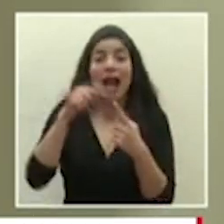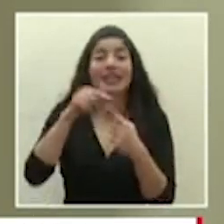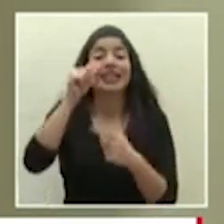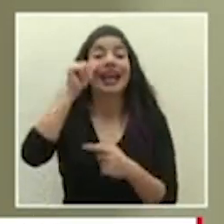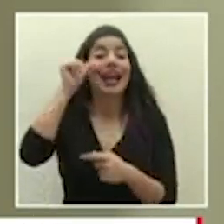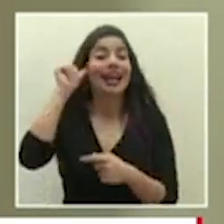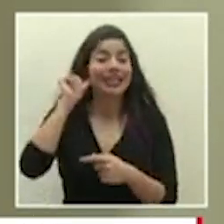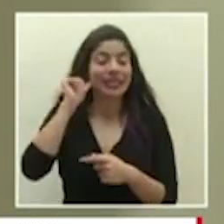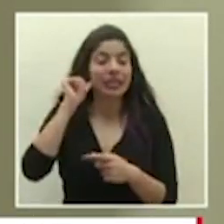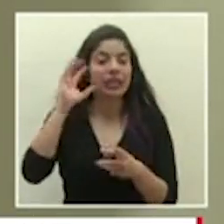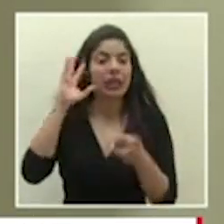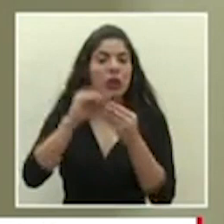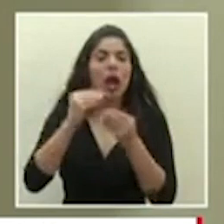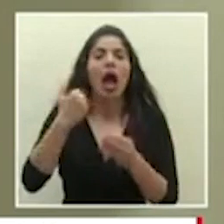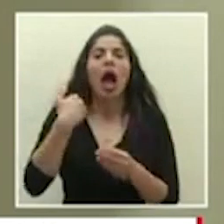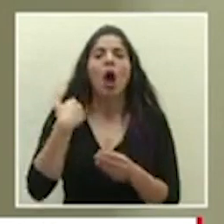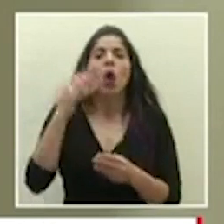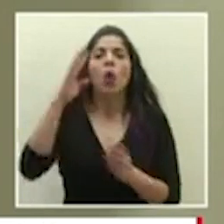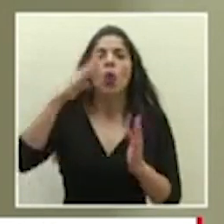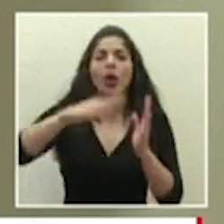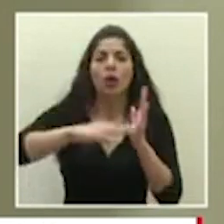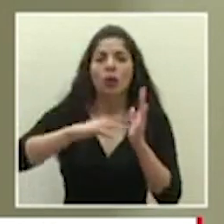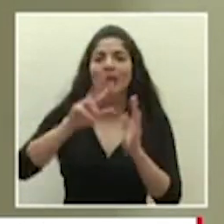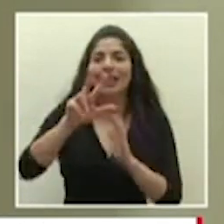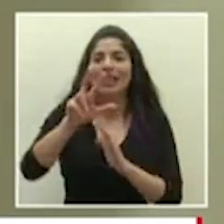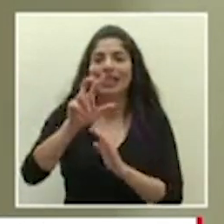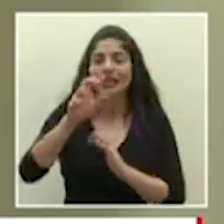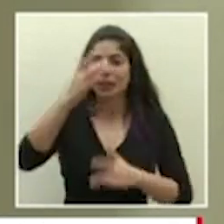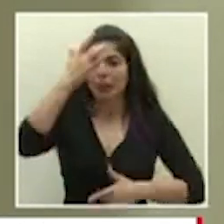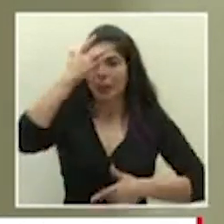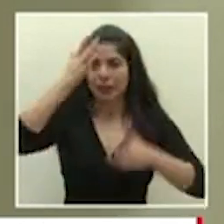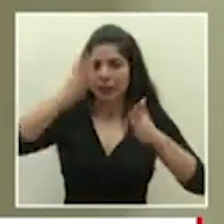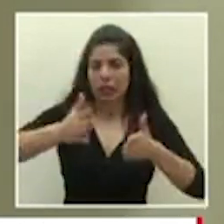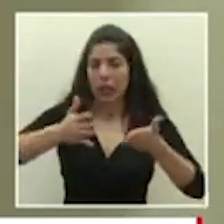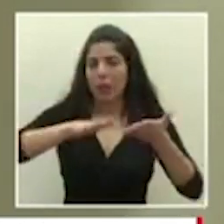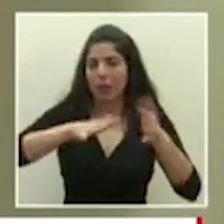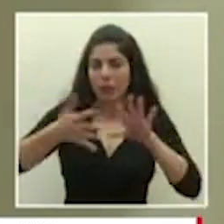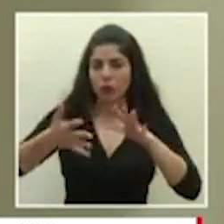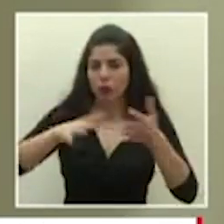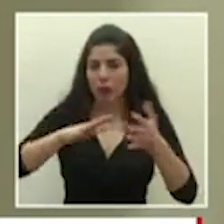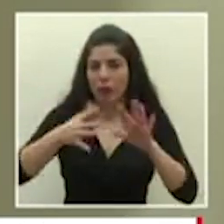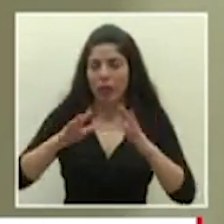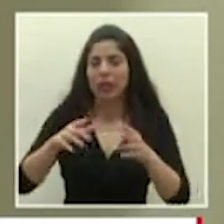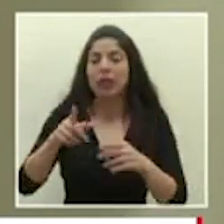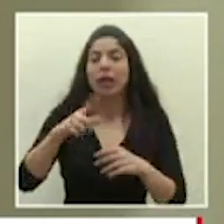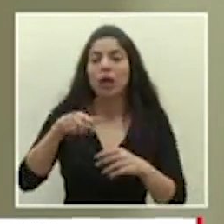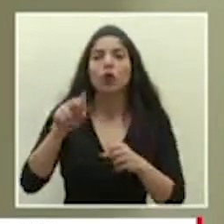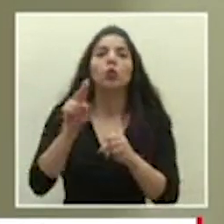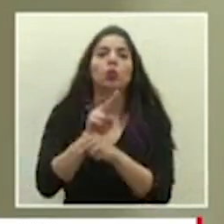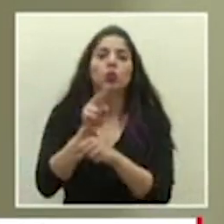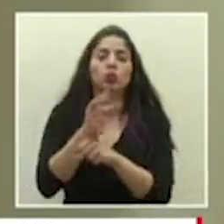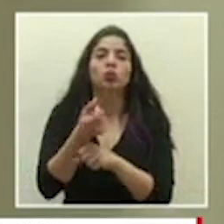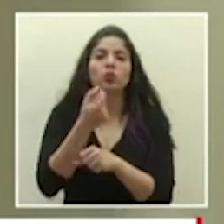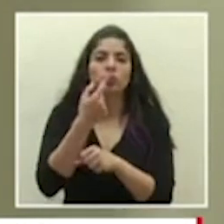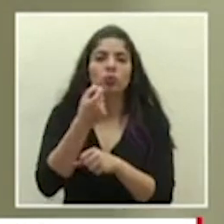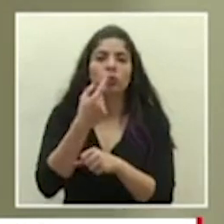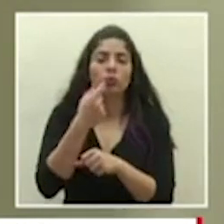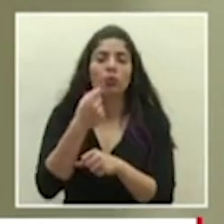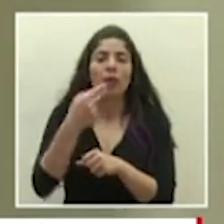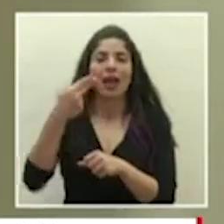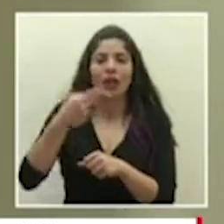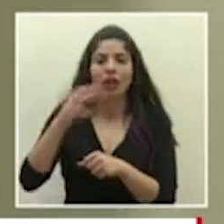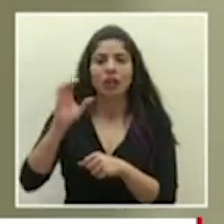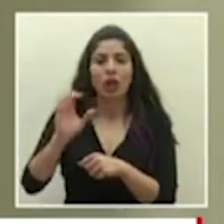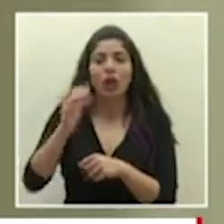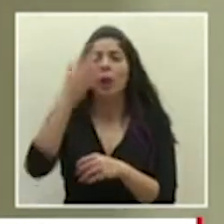teníamos cuatro mil trescientos pacientes más o menos que estaban tomando hidroxicloroquina porque